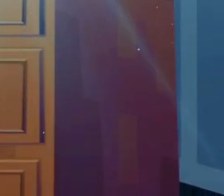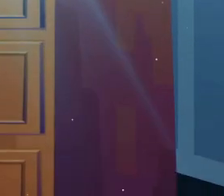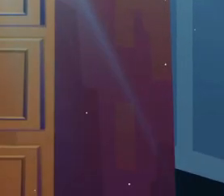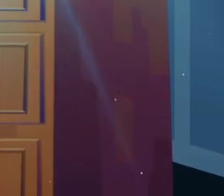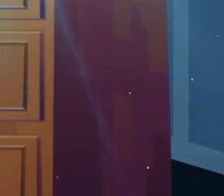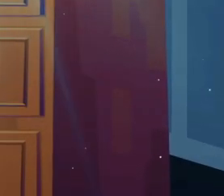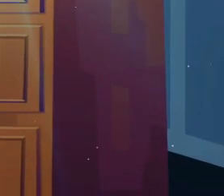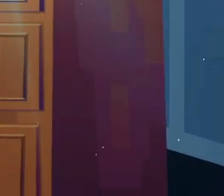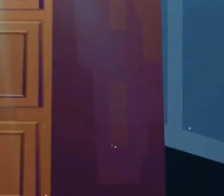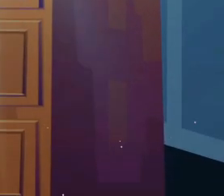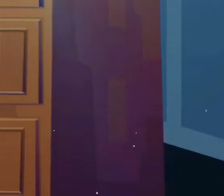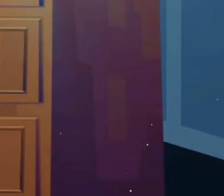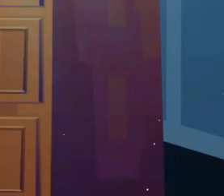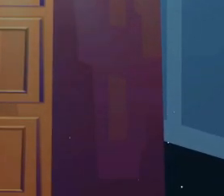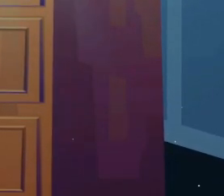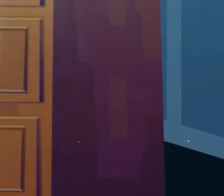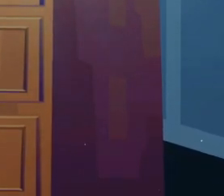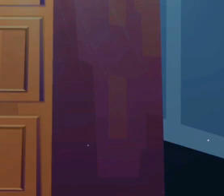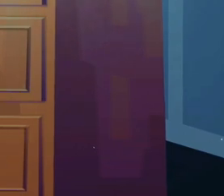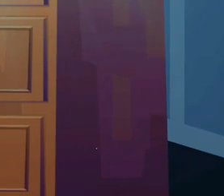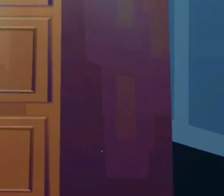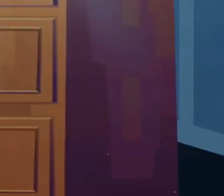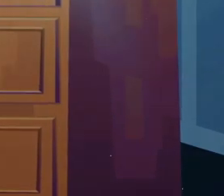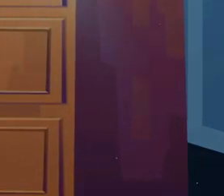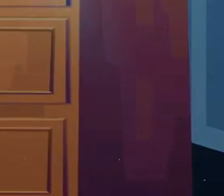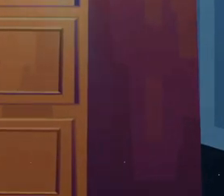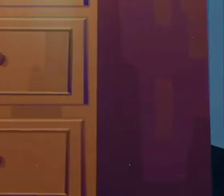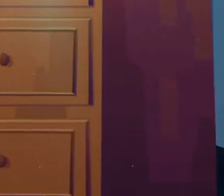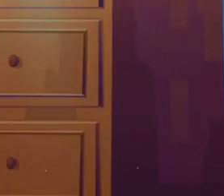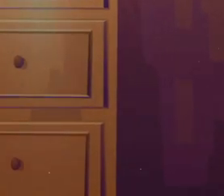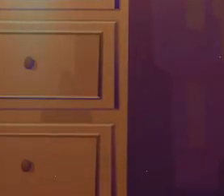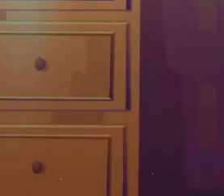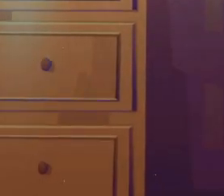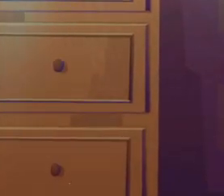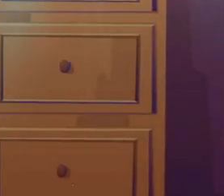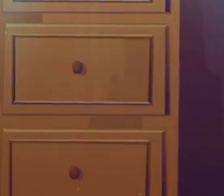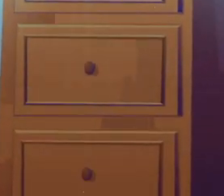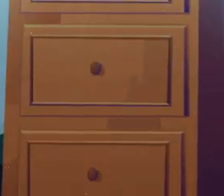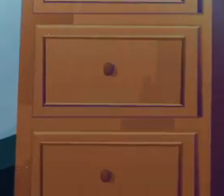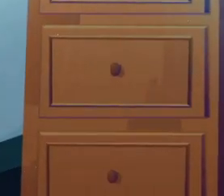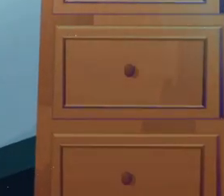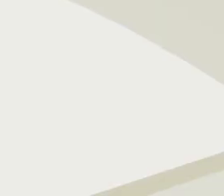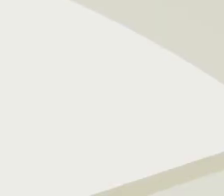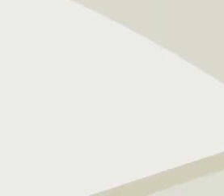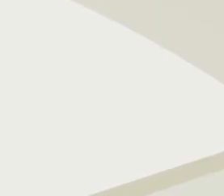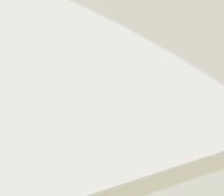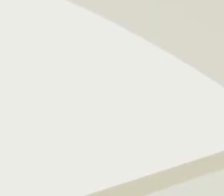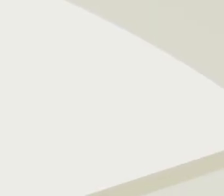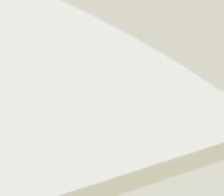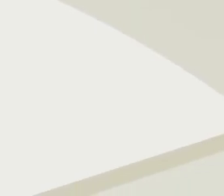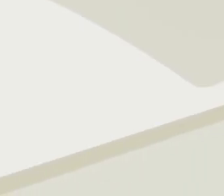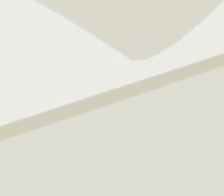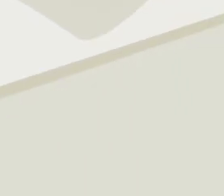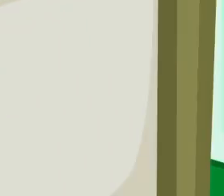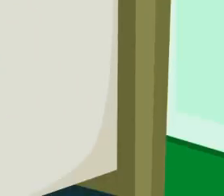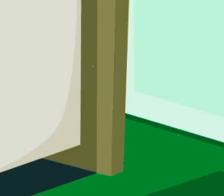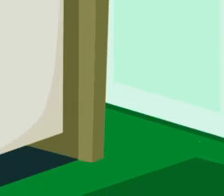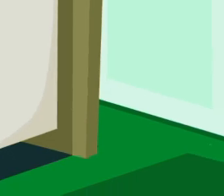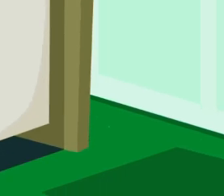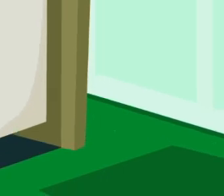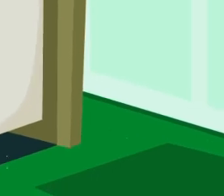Y Él es mi Redentor Cuando